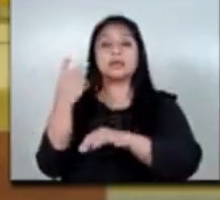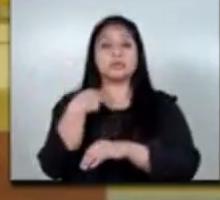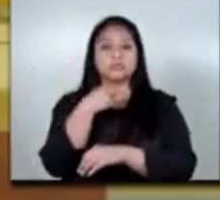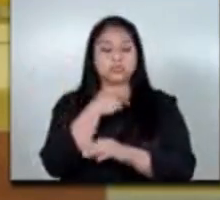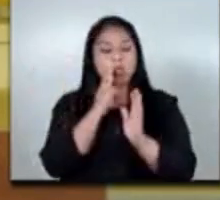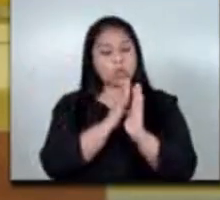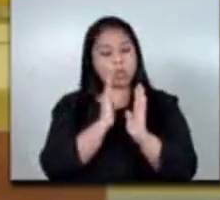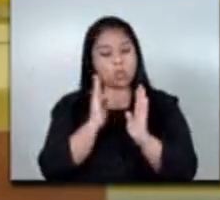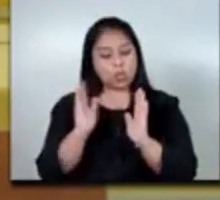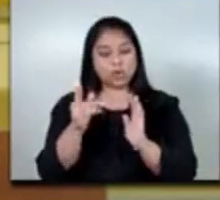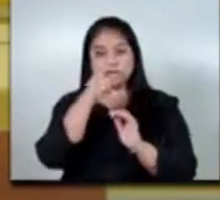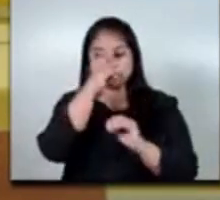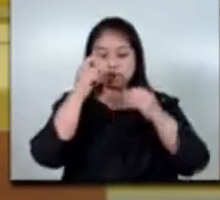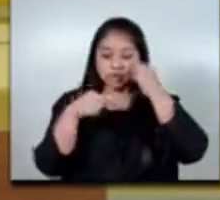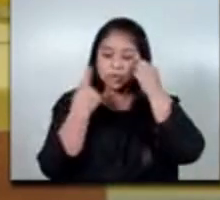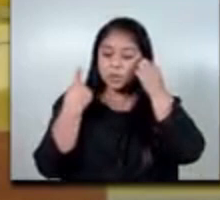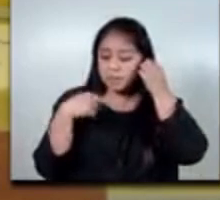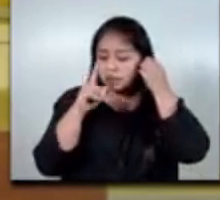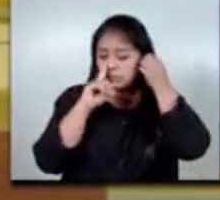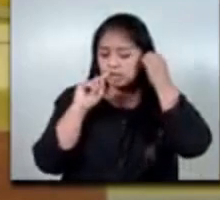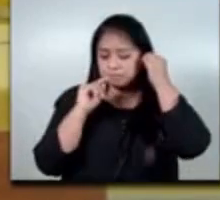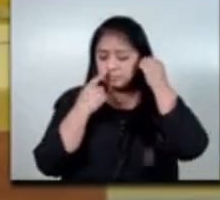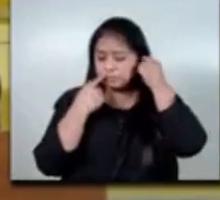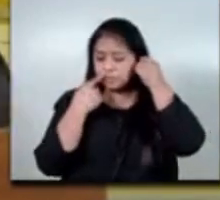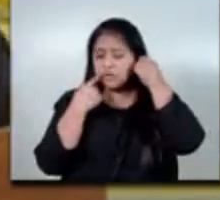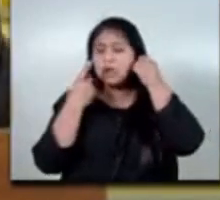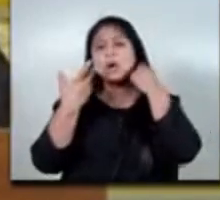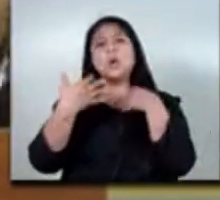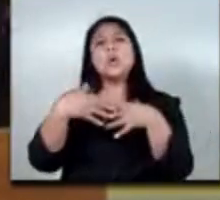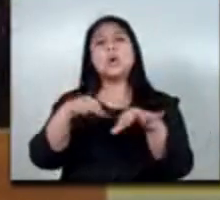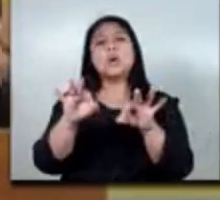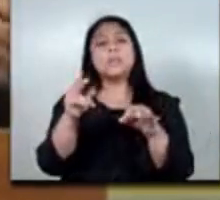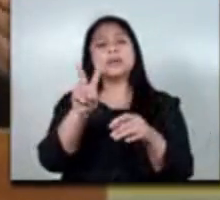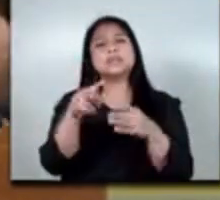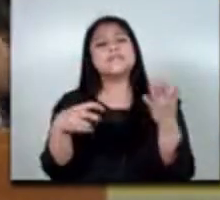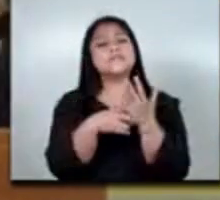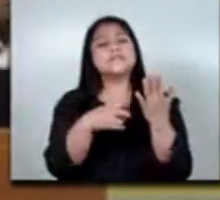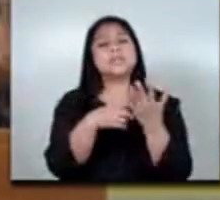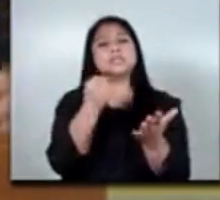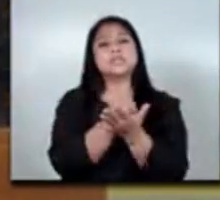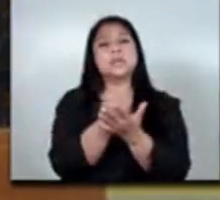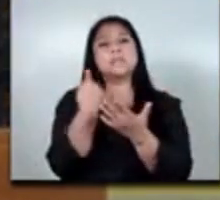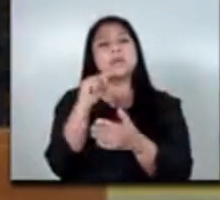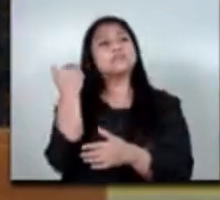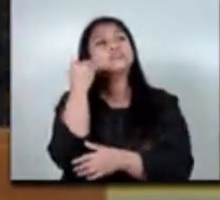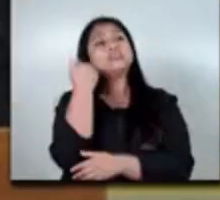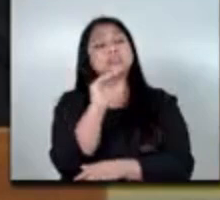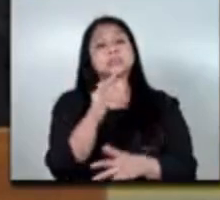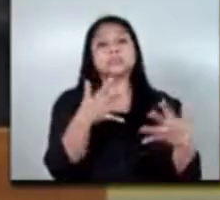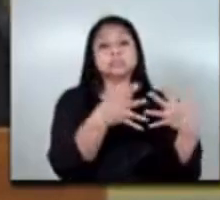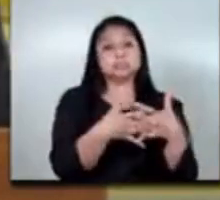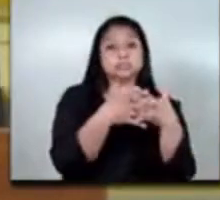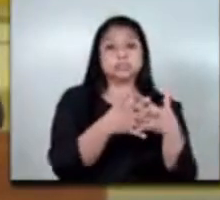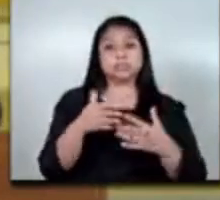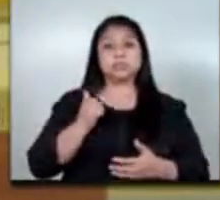mercante sino las oportunidades de visas para poder viajar a los estados unidos a canadá o